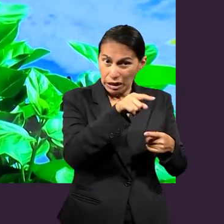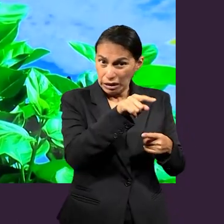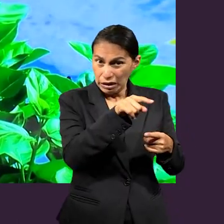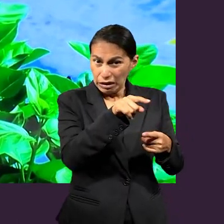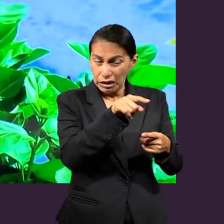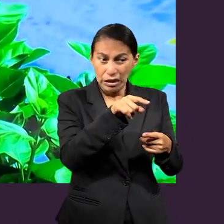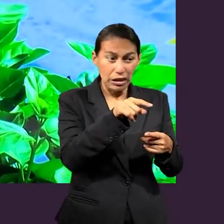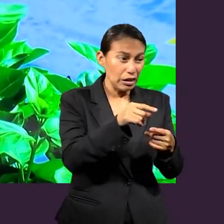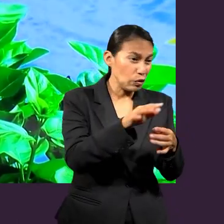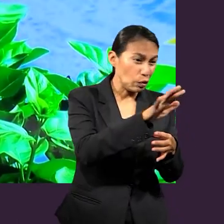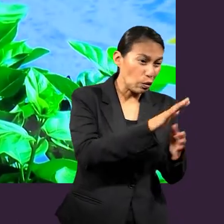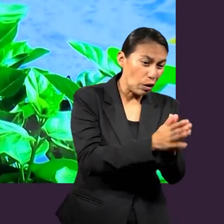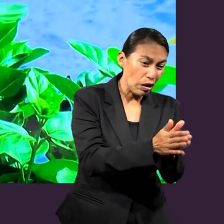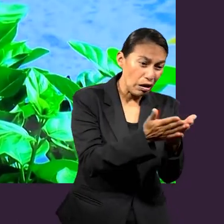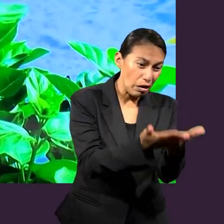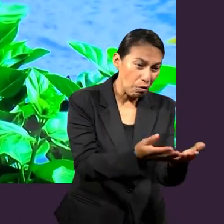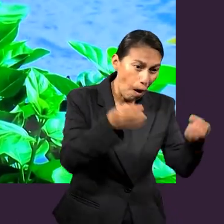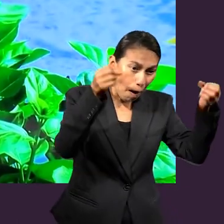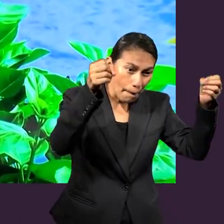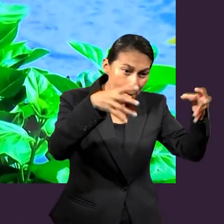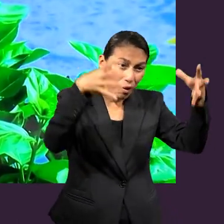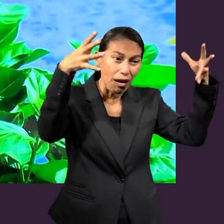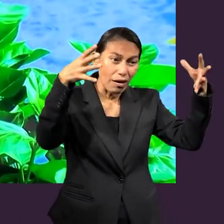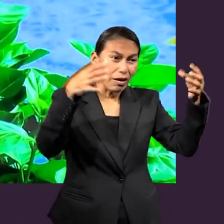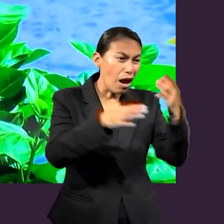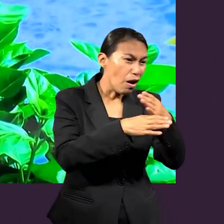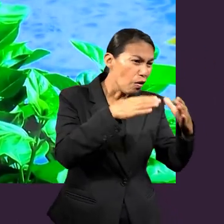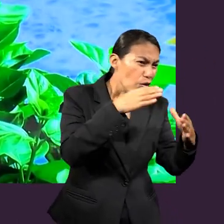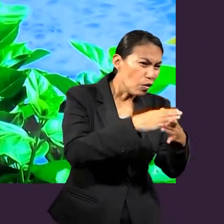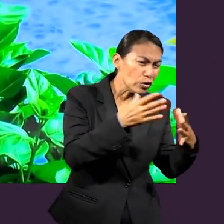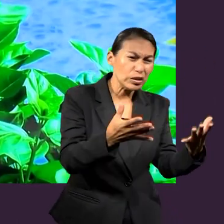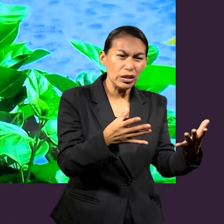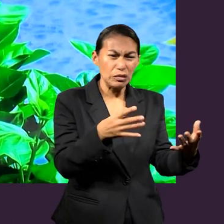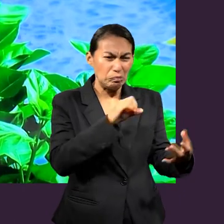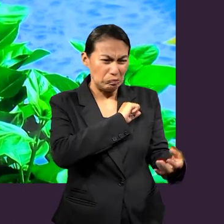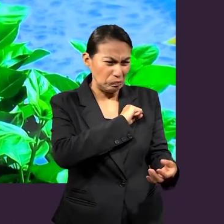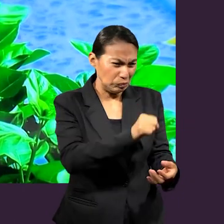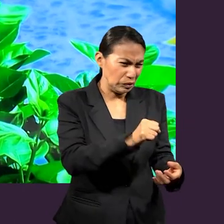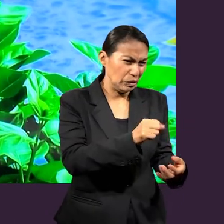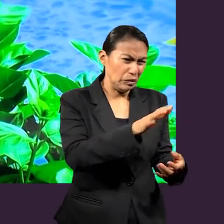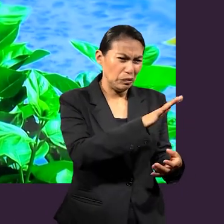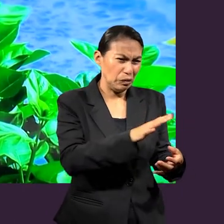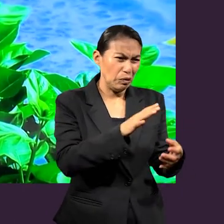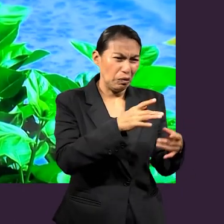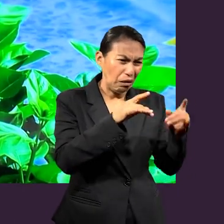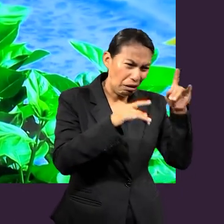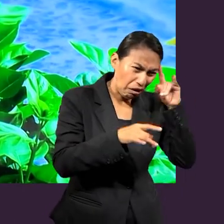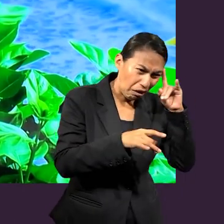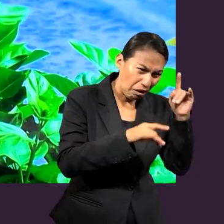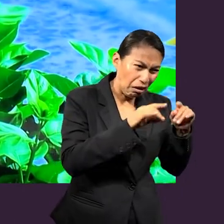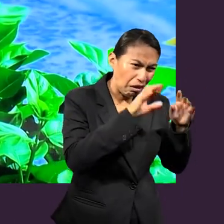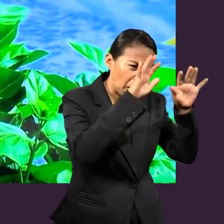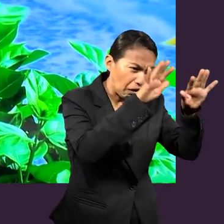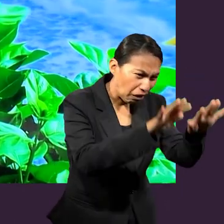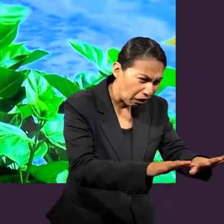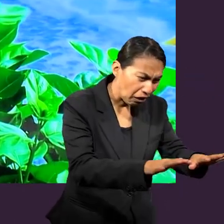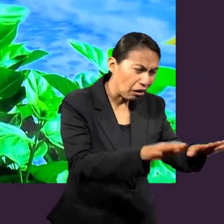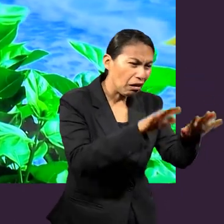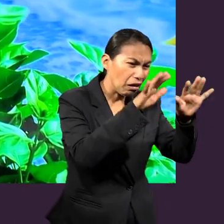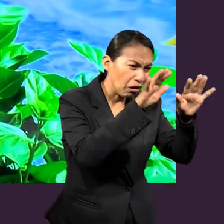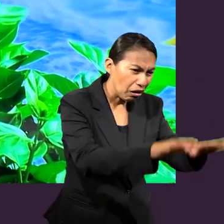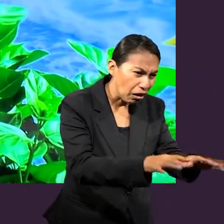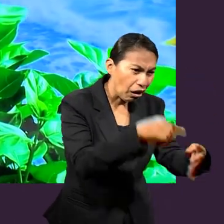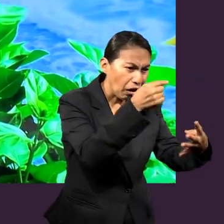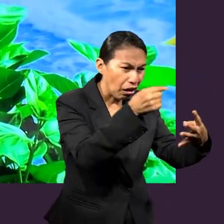todos sus manuscritos de magia, donde había instrucciones sobre hechizos, maleficios, cómo invocar a las